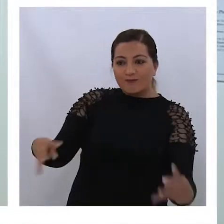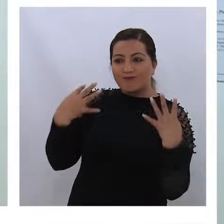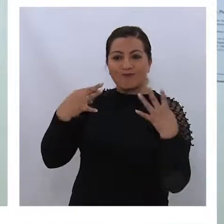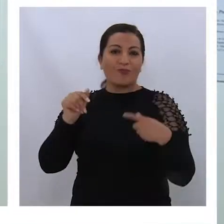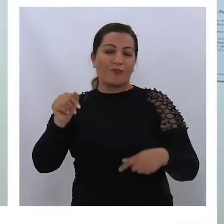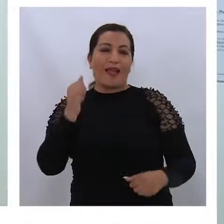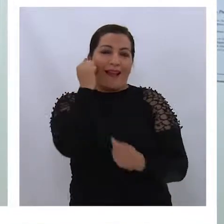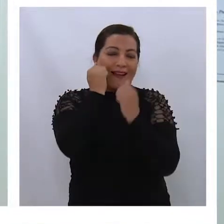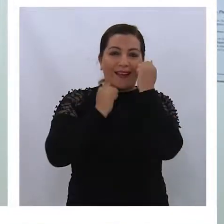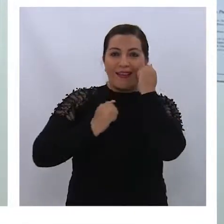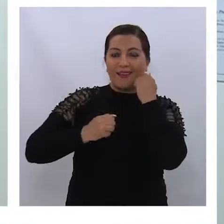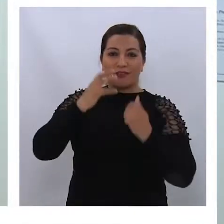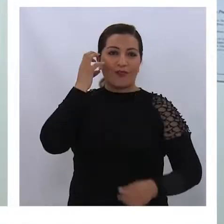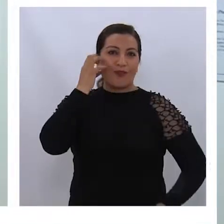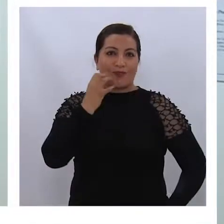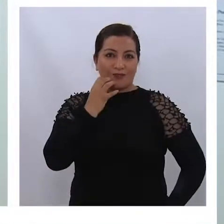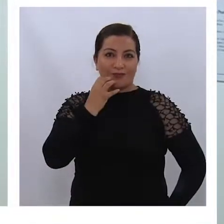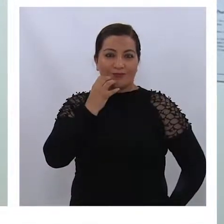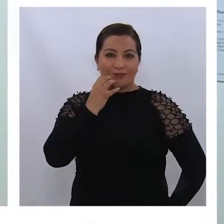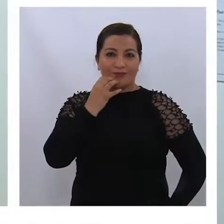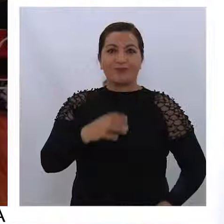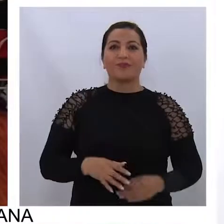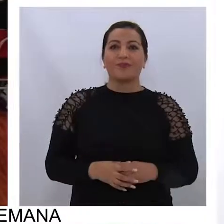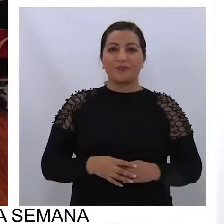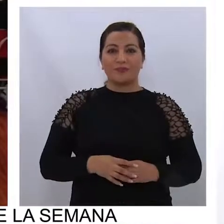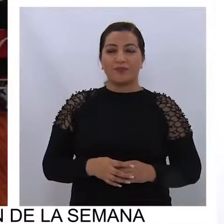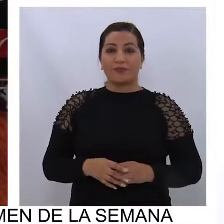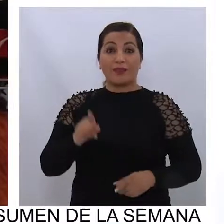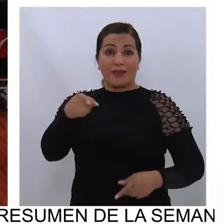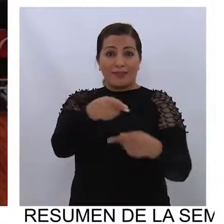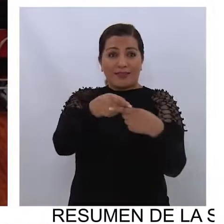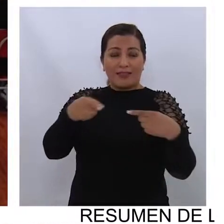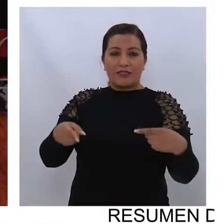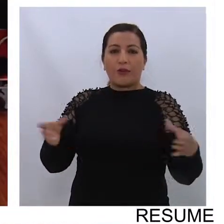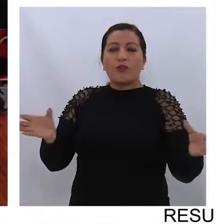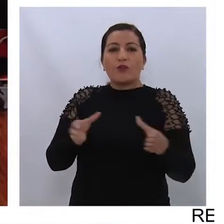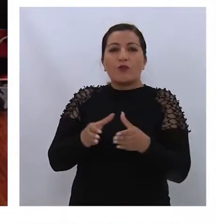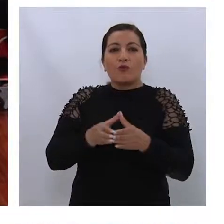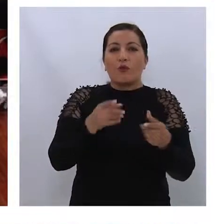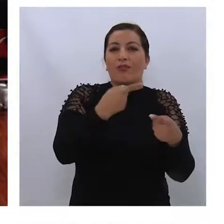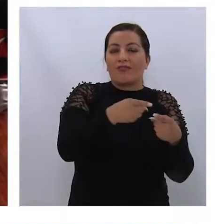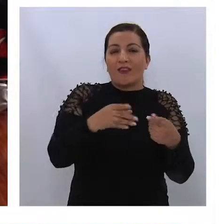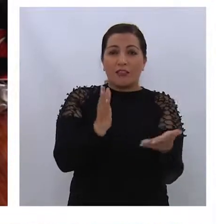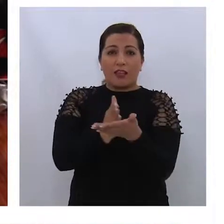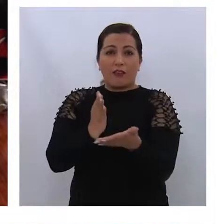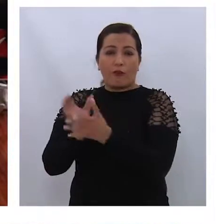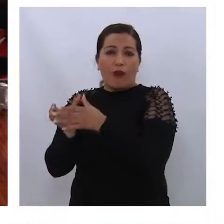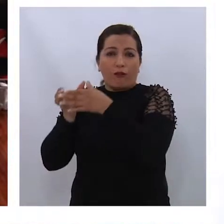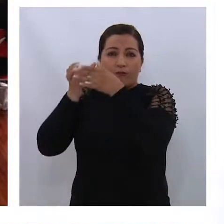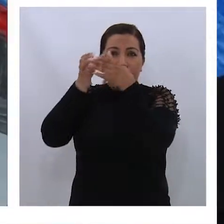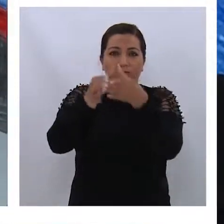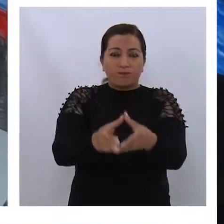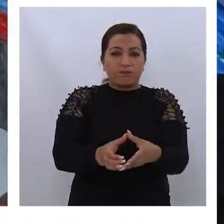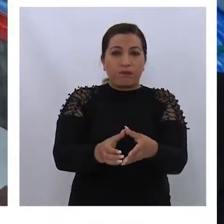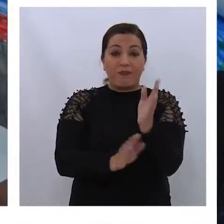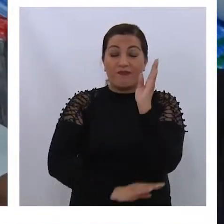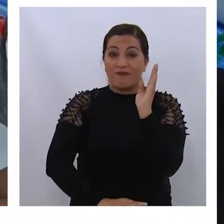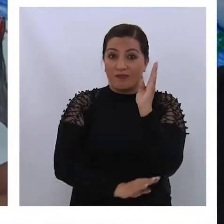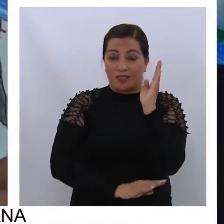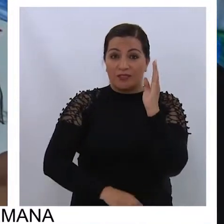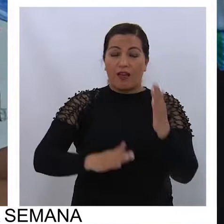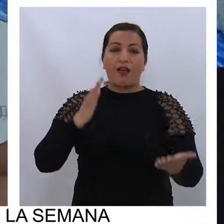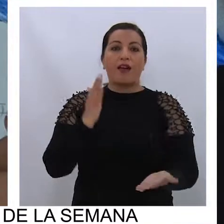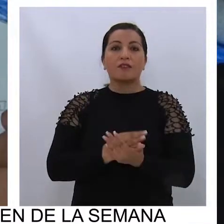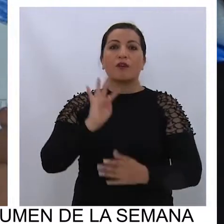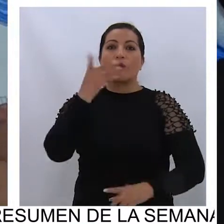el cariño que le tienen al héroe. Esta semana, delegaciones de distintos colegios, desde los niveles de prekínder